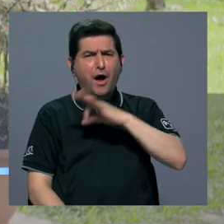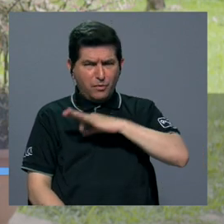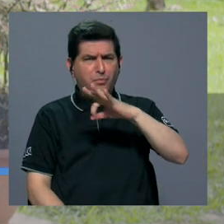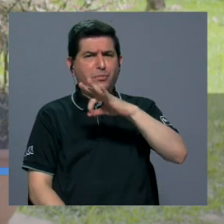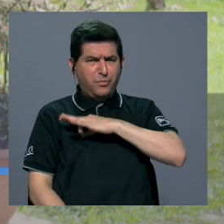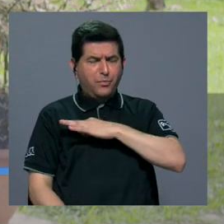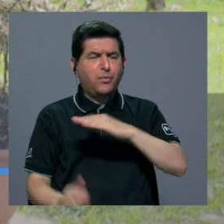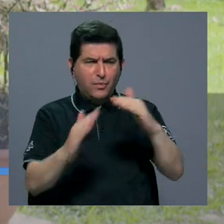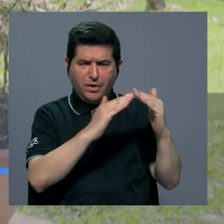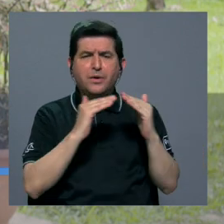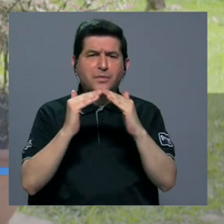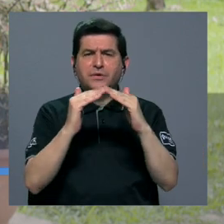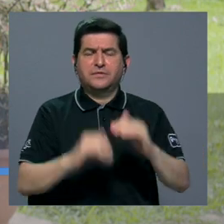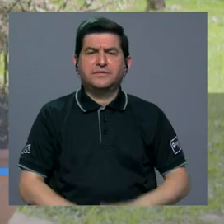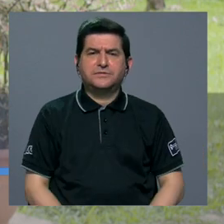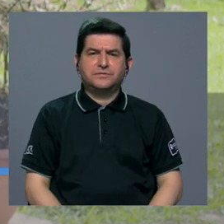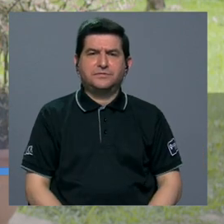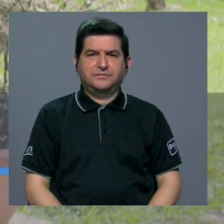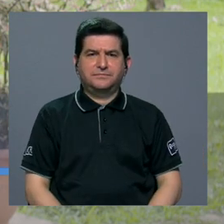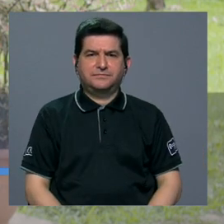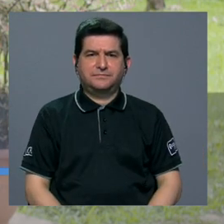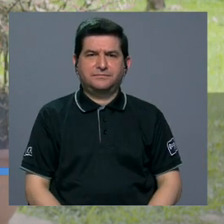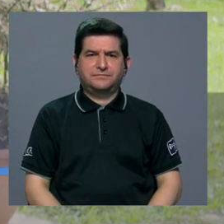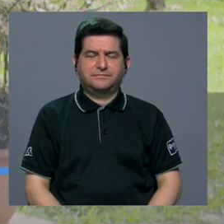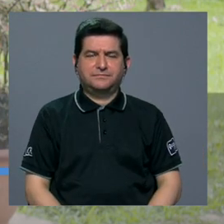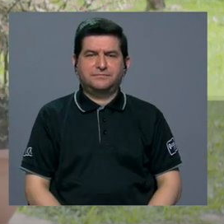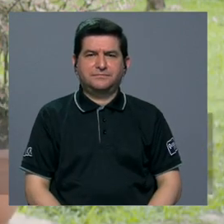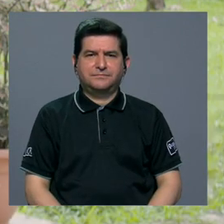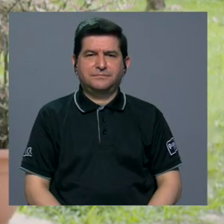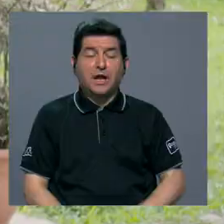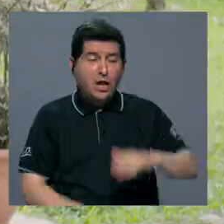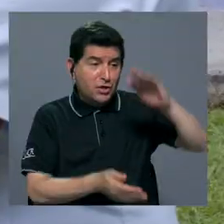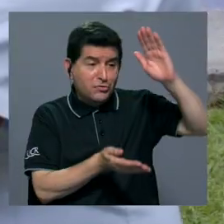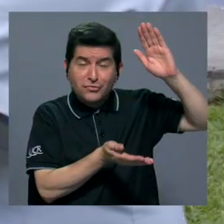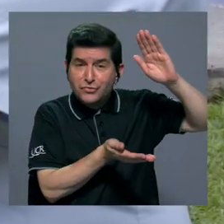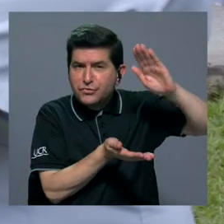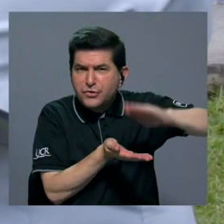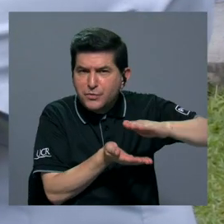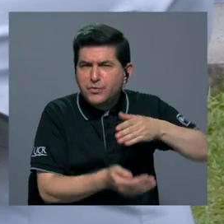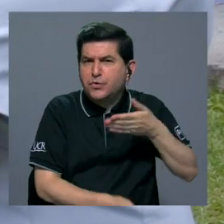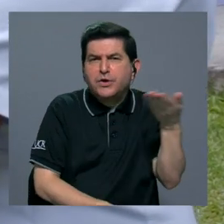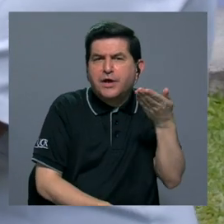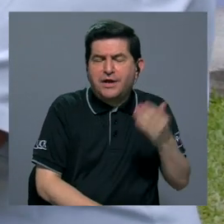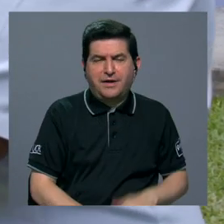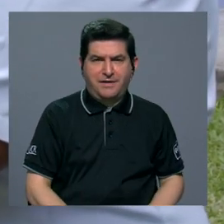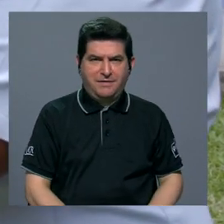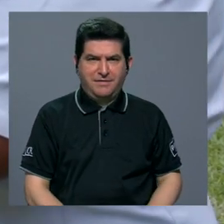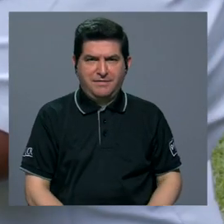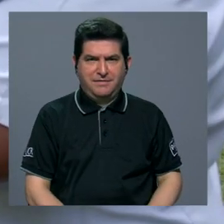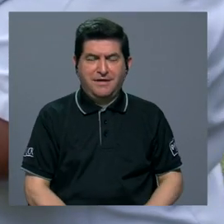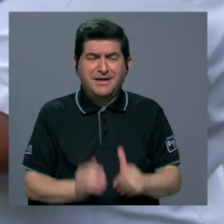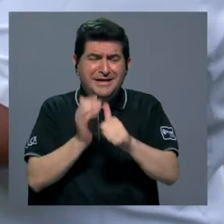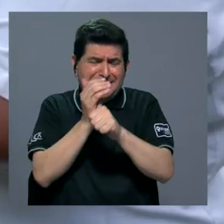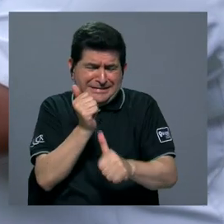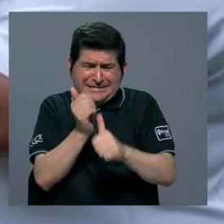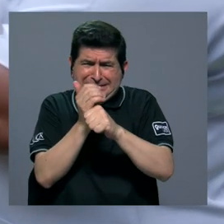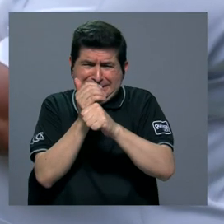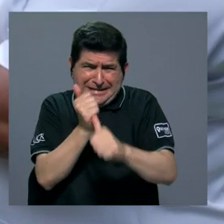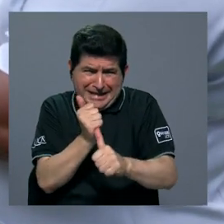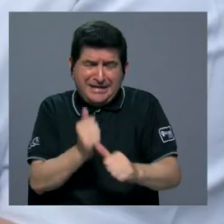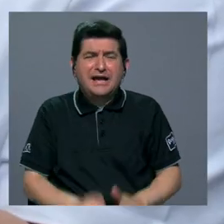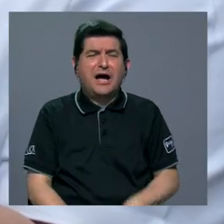beneficiado a la población y ha tenido reducciones en lo que es la parte de las